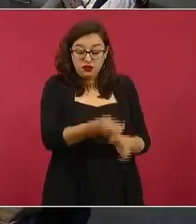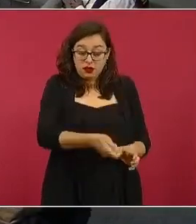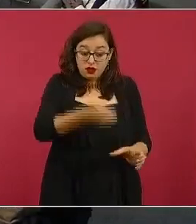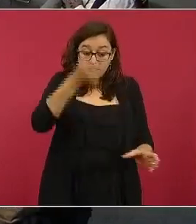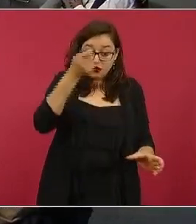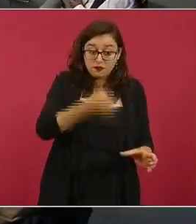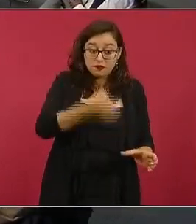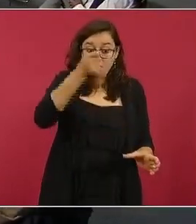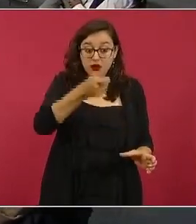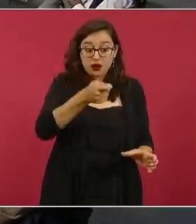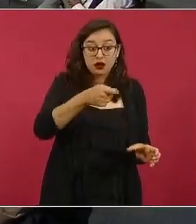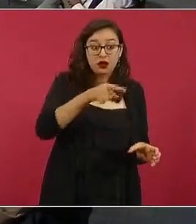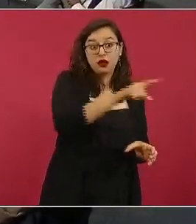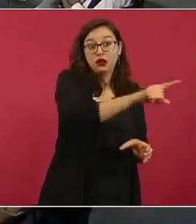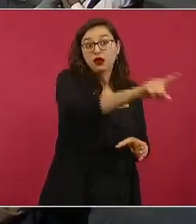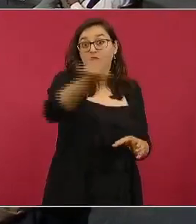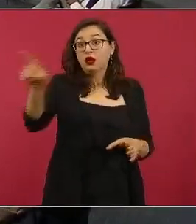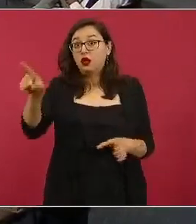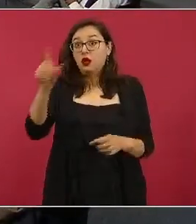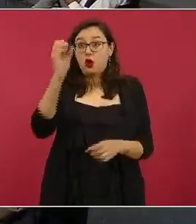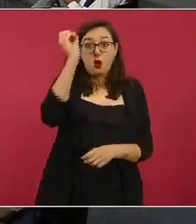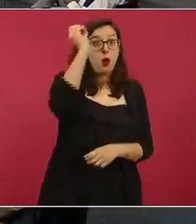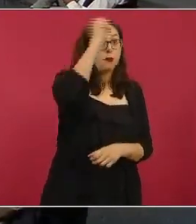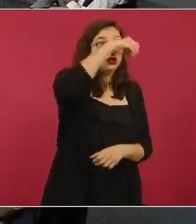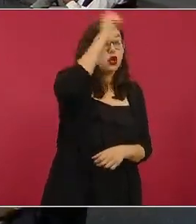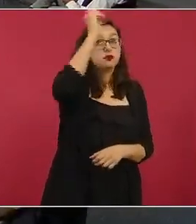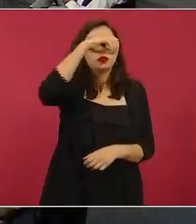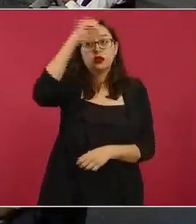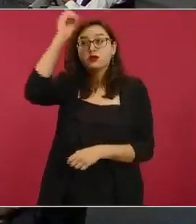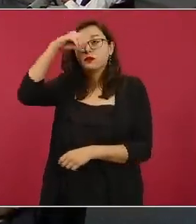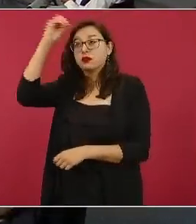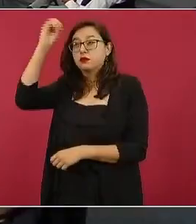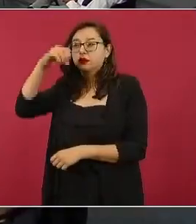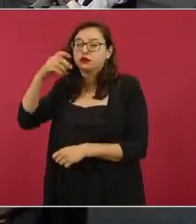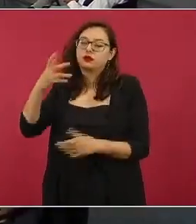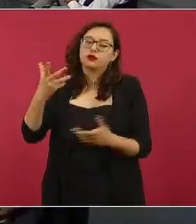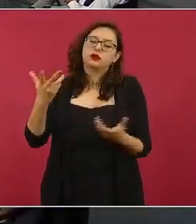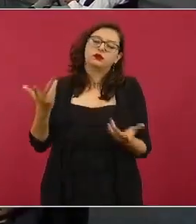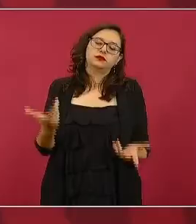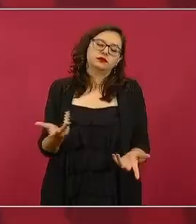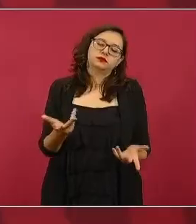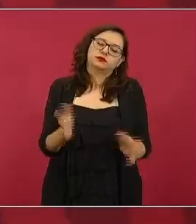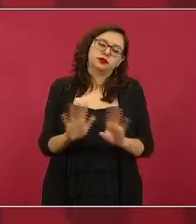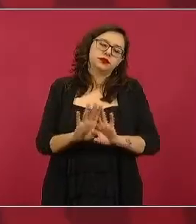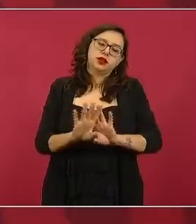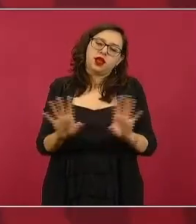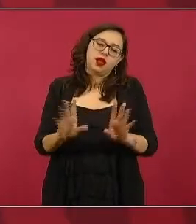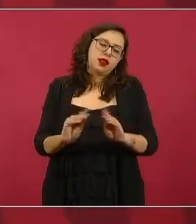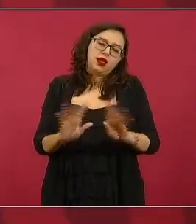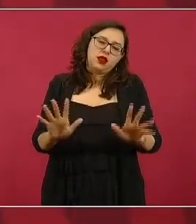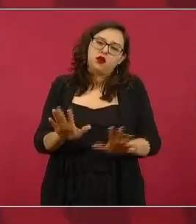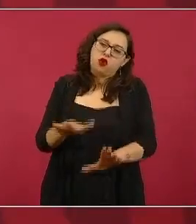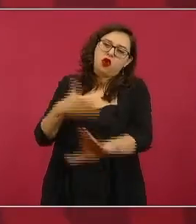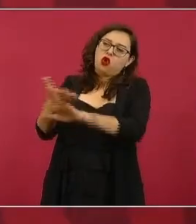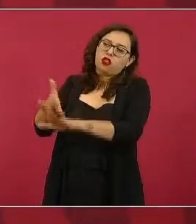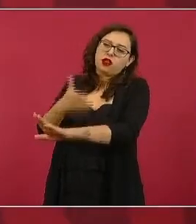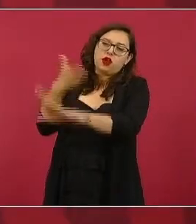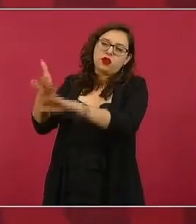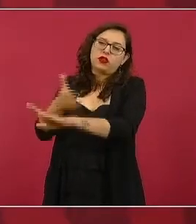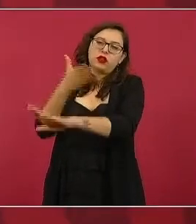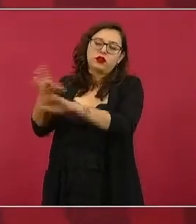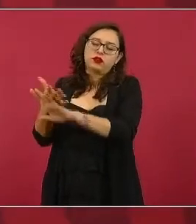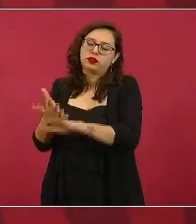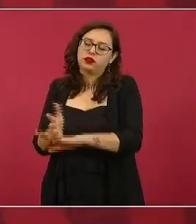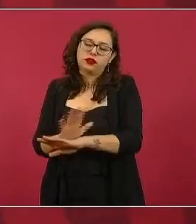apostar para hablar claro a tumbar al fiscal pues eso